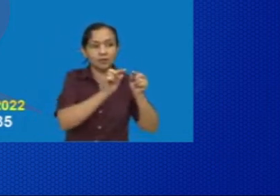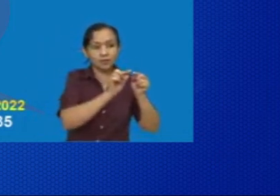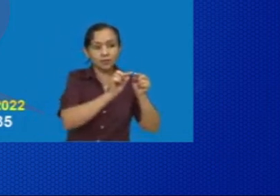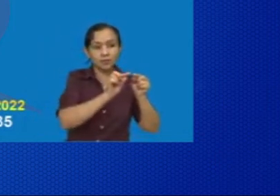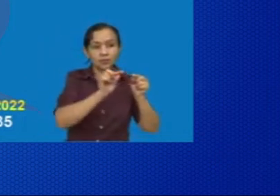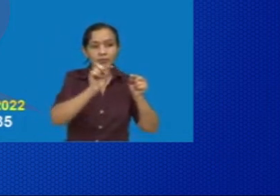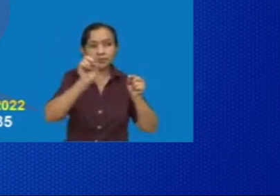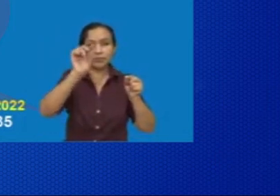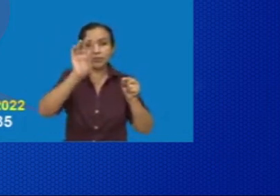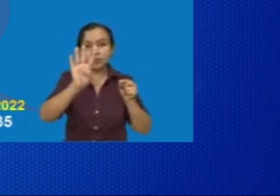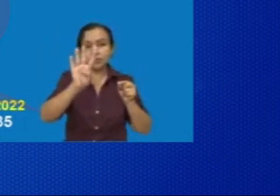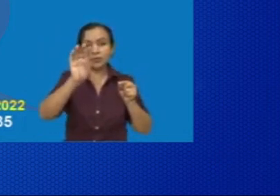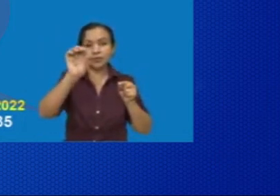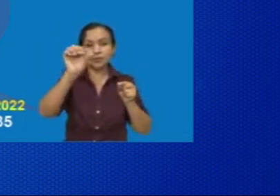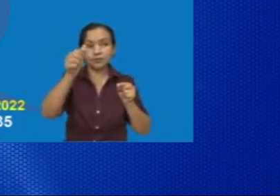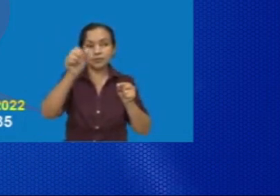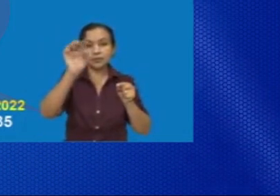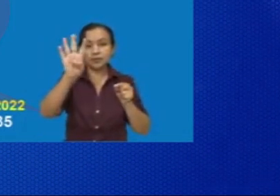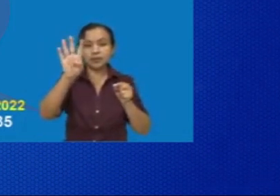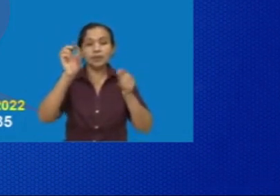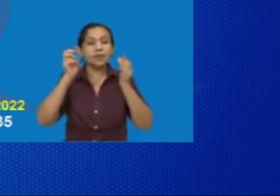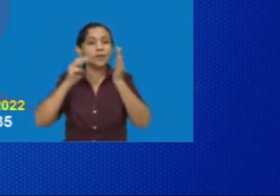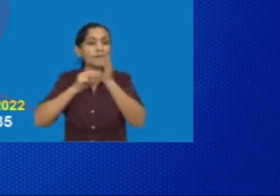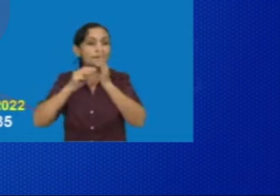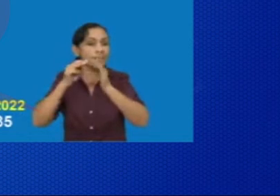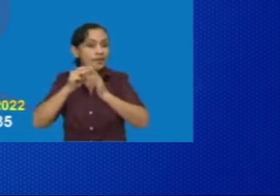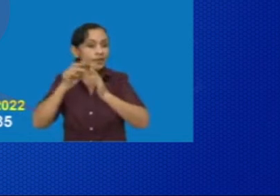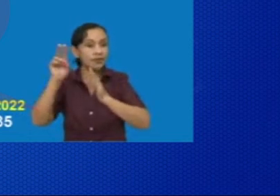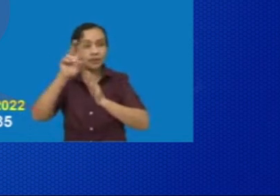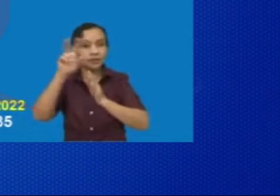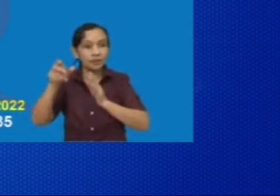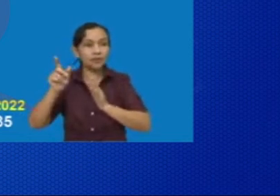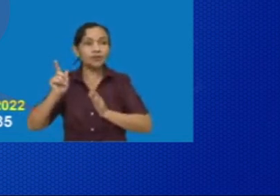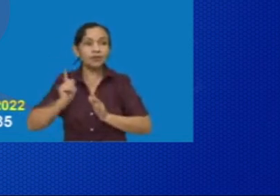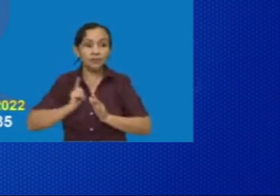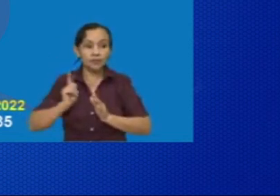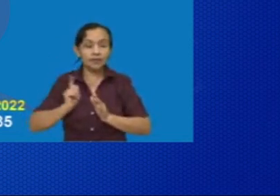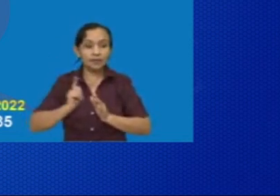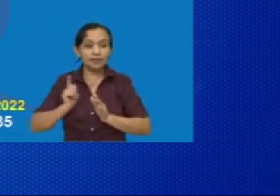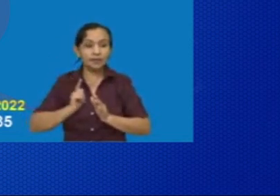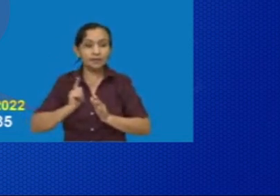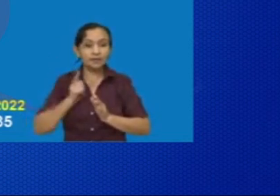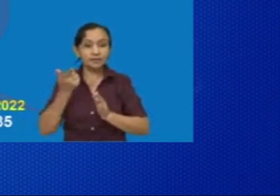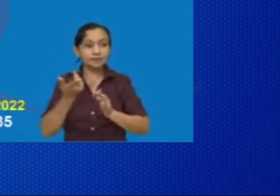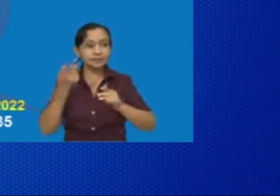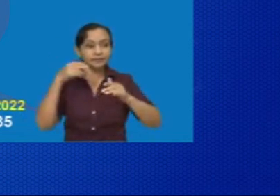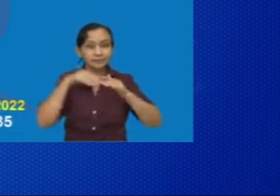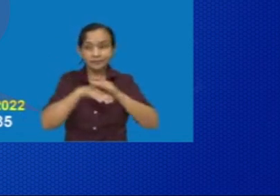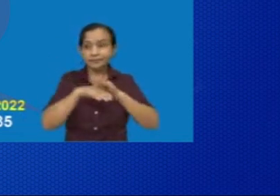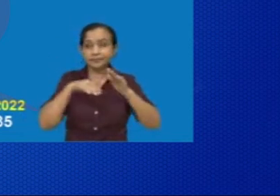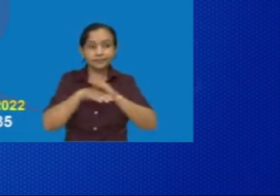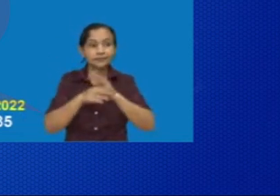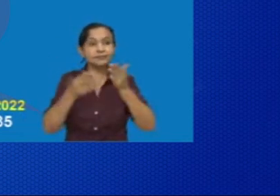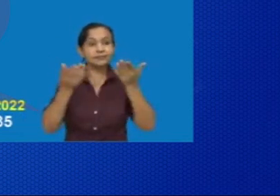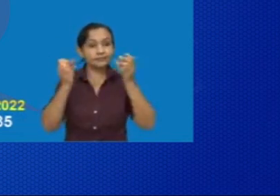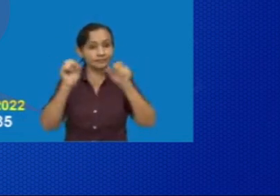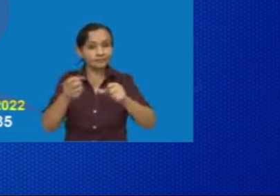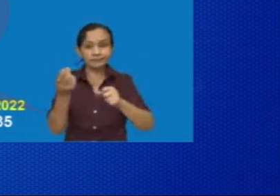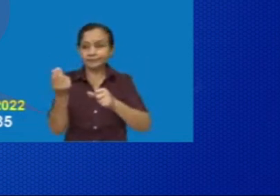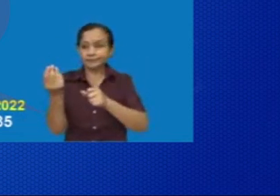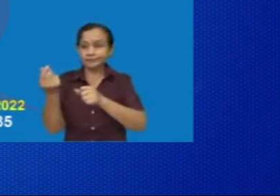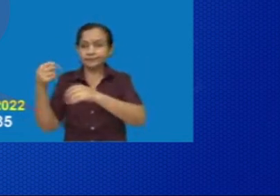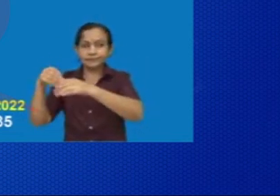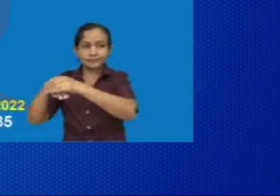464 millones de Córdoba que tenemos en caja, en disponibilidad para